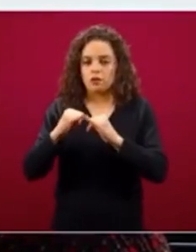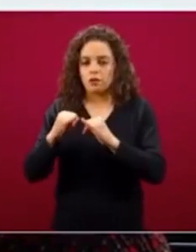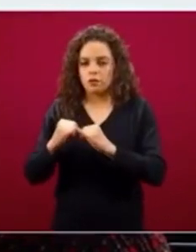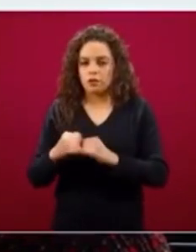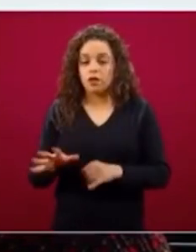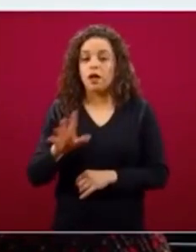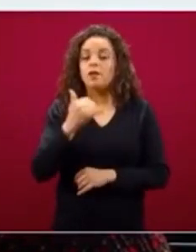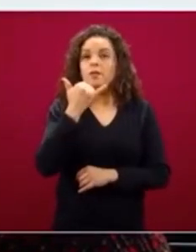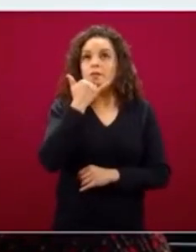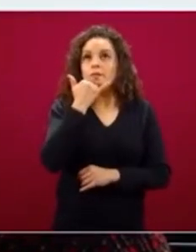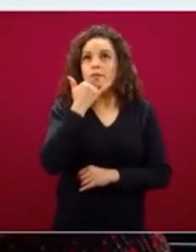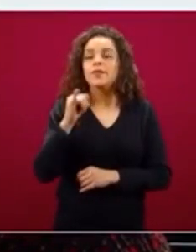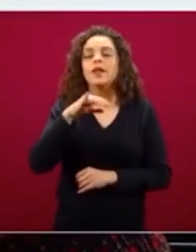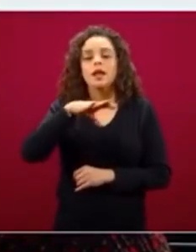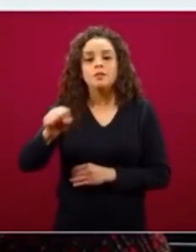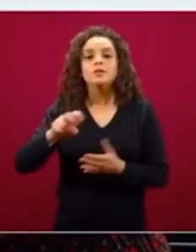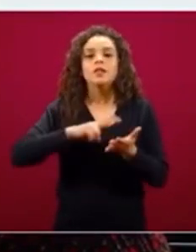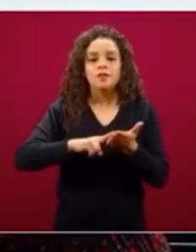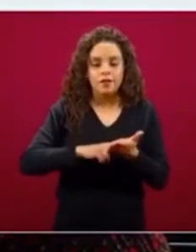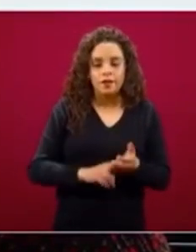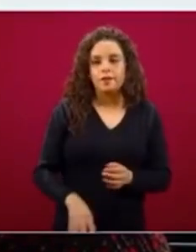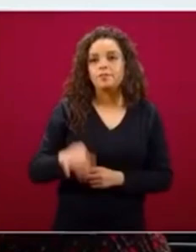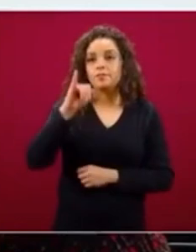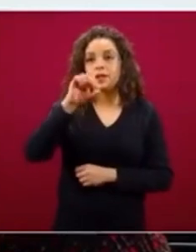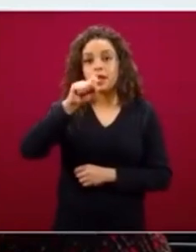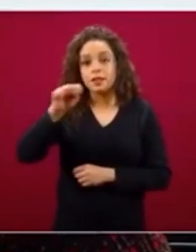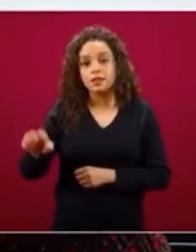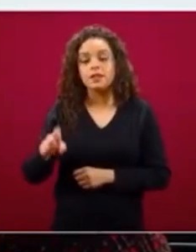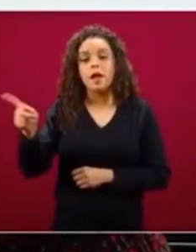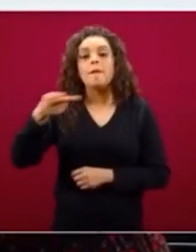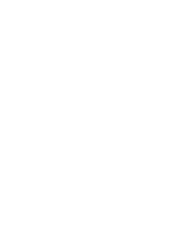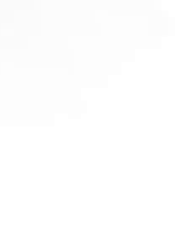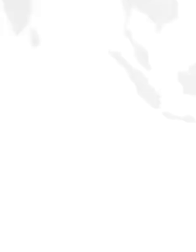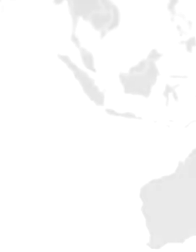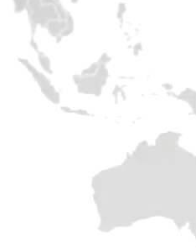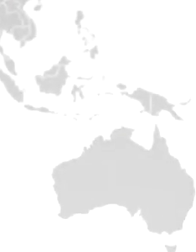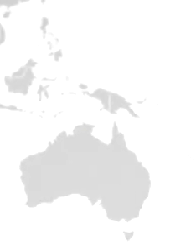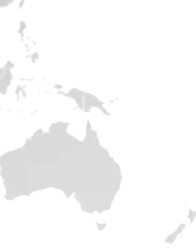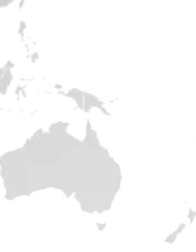perdón, el IMSS es el verde, del Issste, Pemex y las otras instituciones.